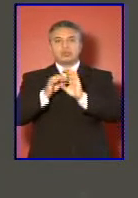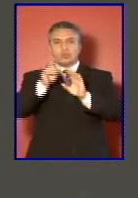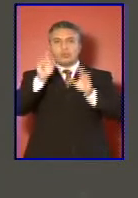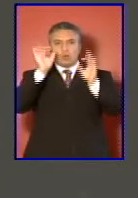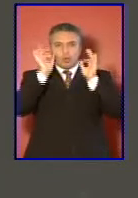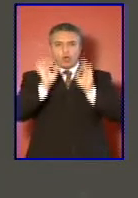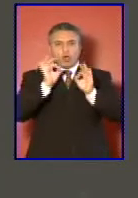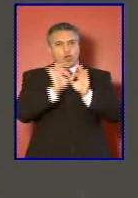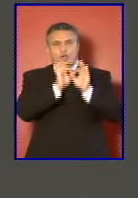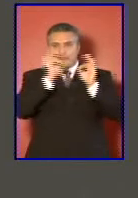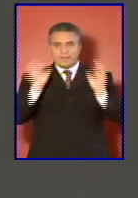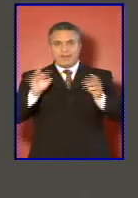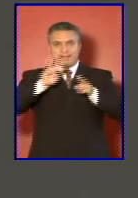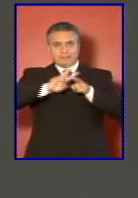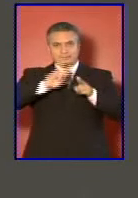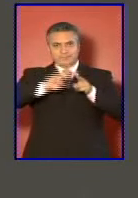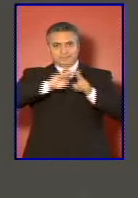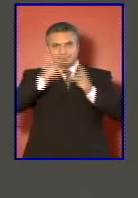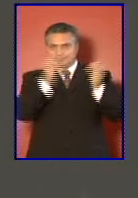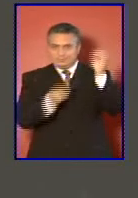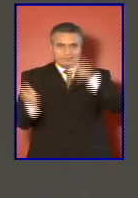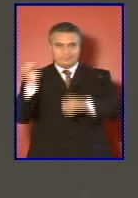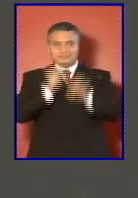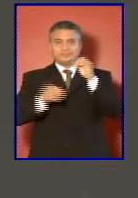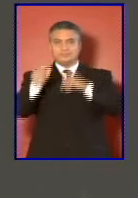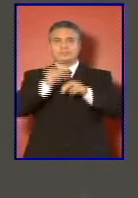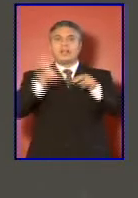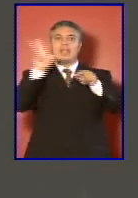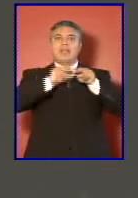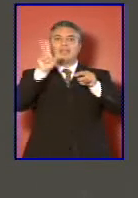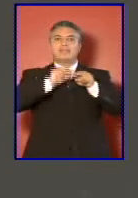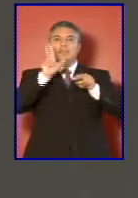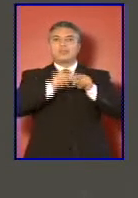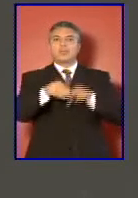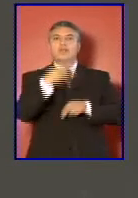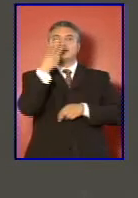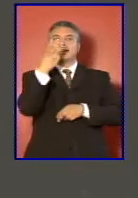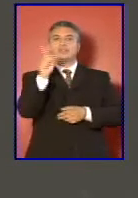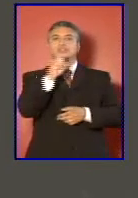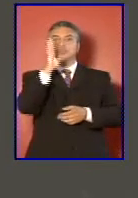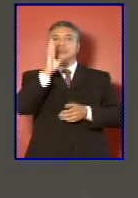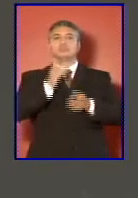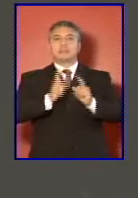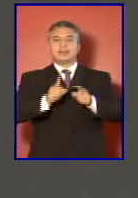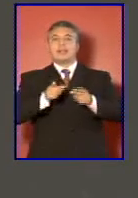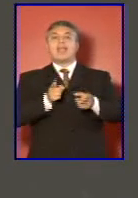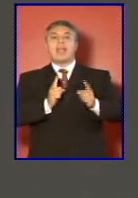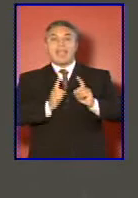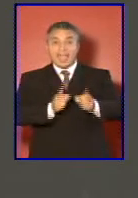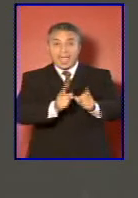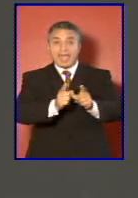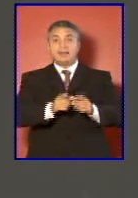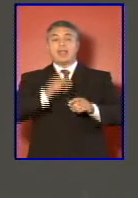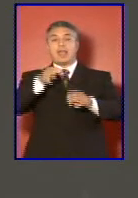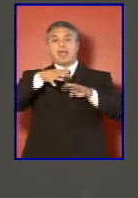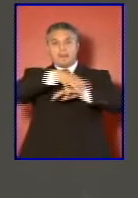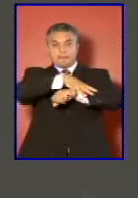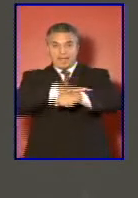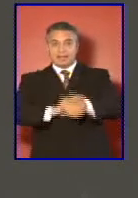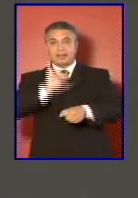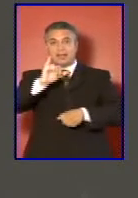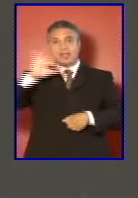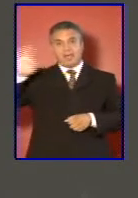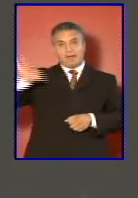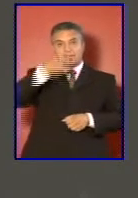completa reconfiguración de las antiguas tres subsecretarías guerra, marina y aviación que